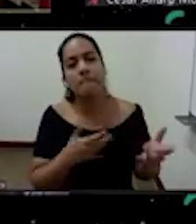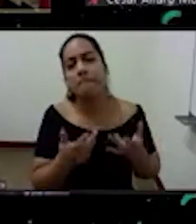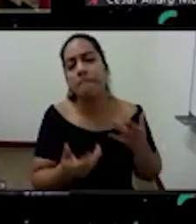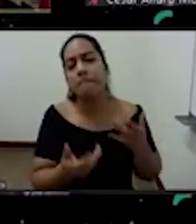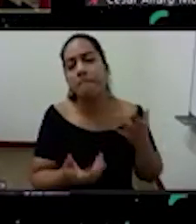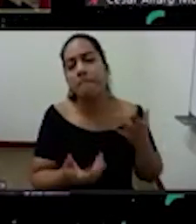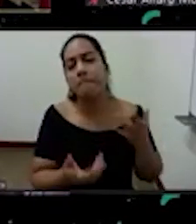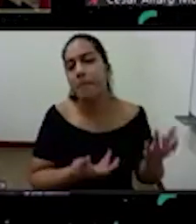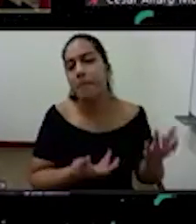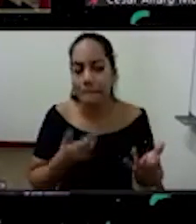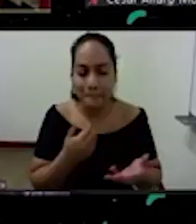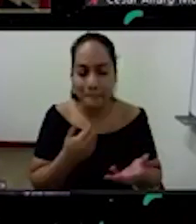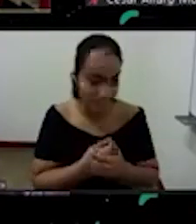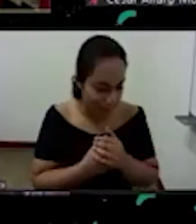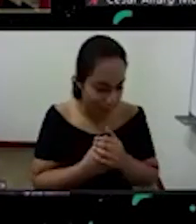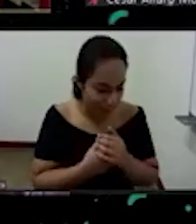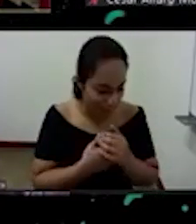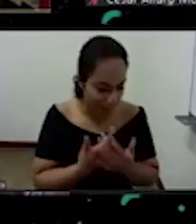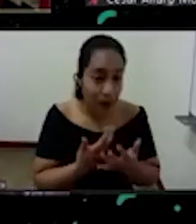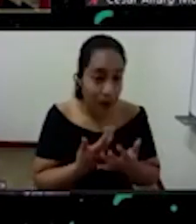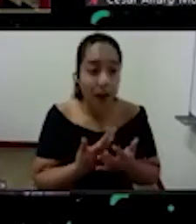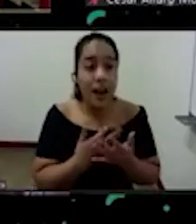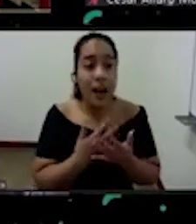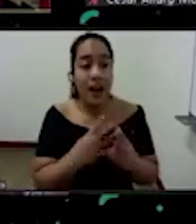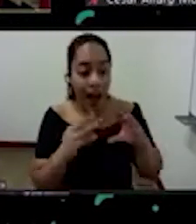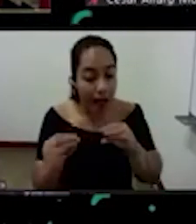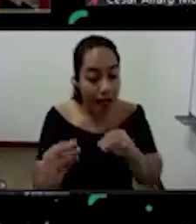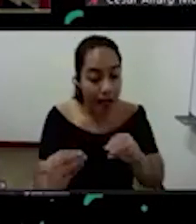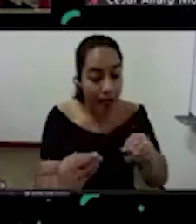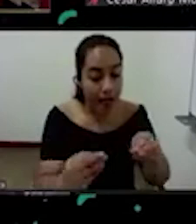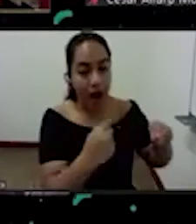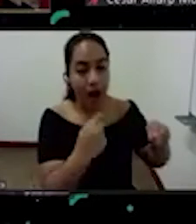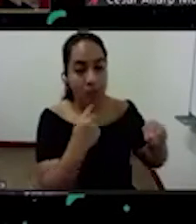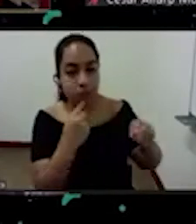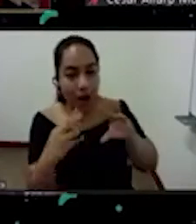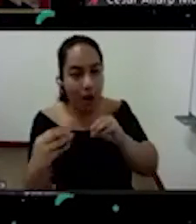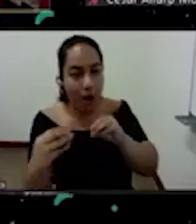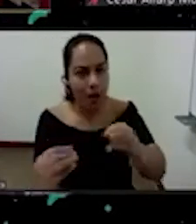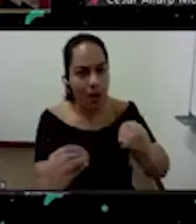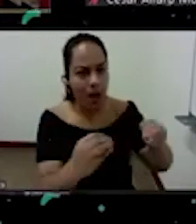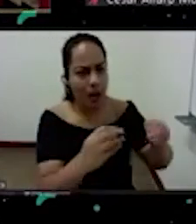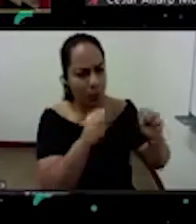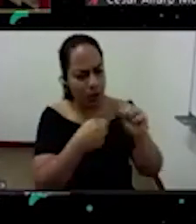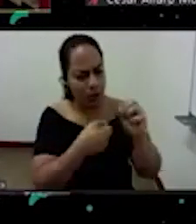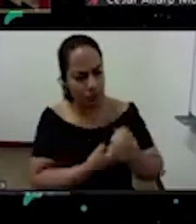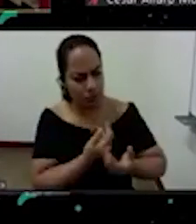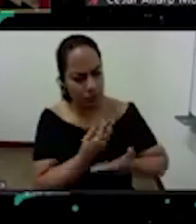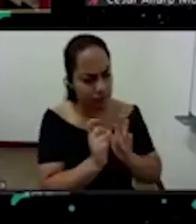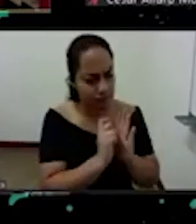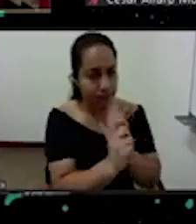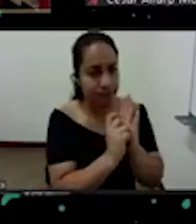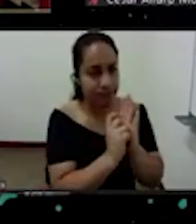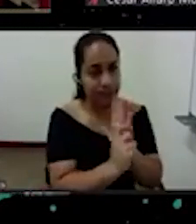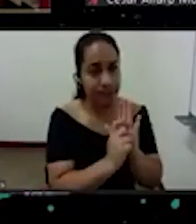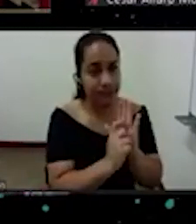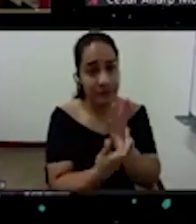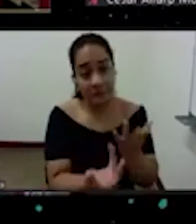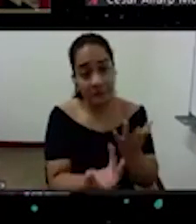habla puede formular no olvidamos